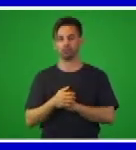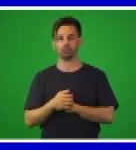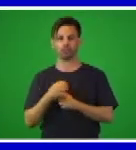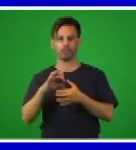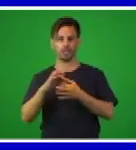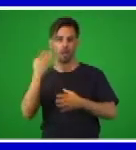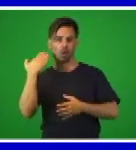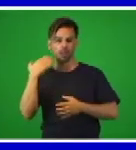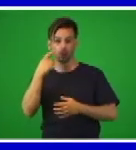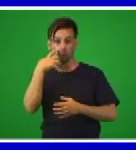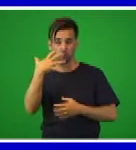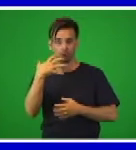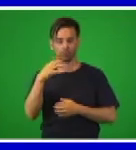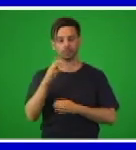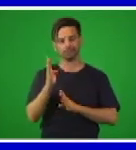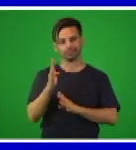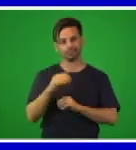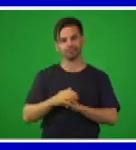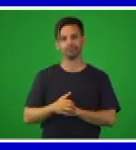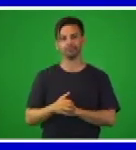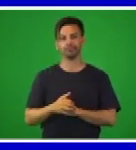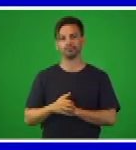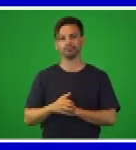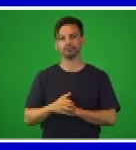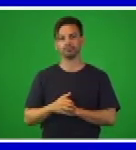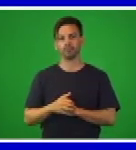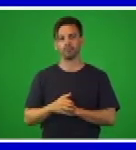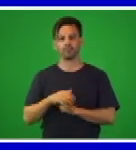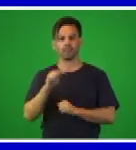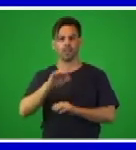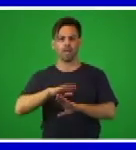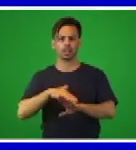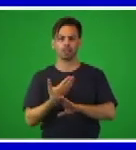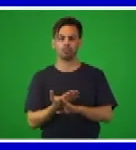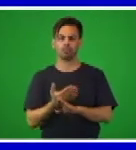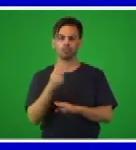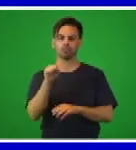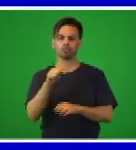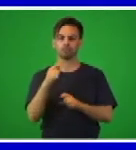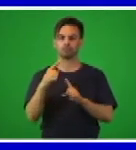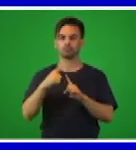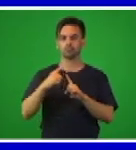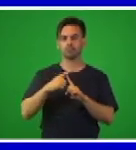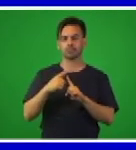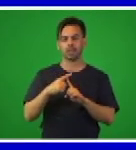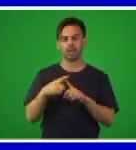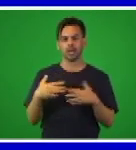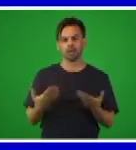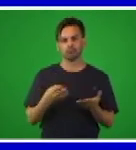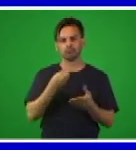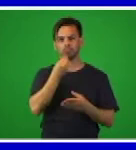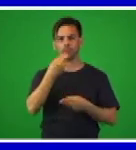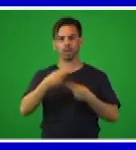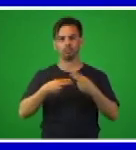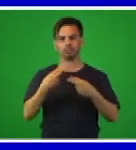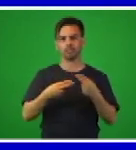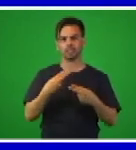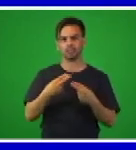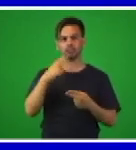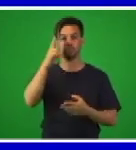esta actividad la pueden realizar, buscar estas palabras en el diccionario. También se pueden apoyar en el prontuario